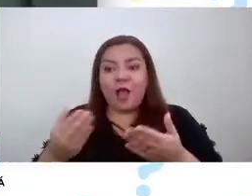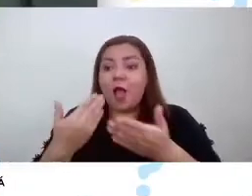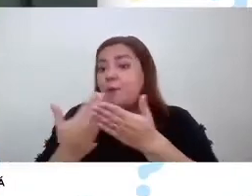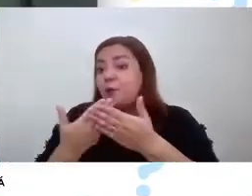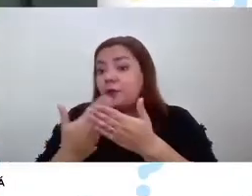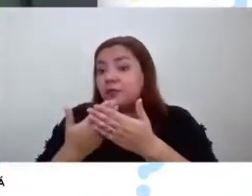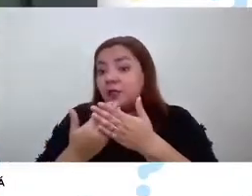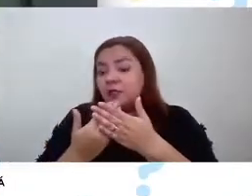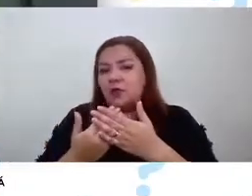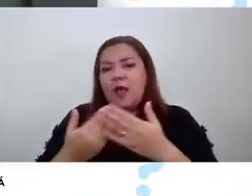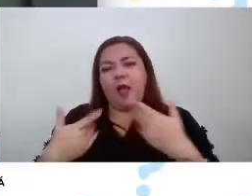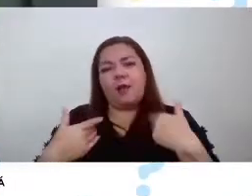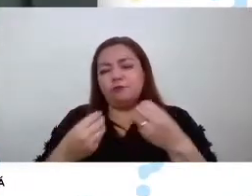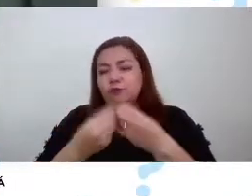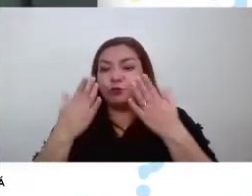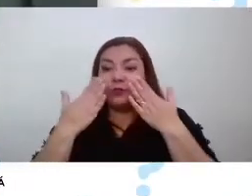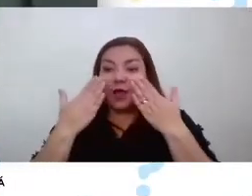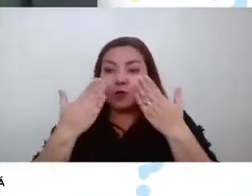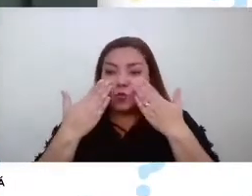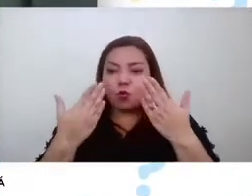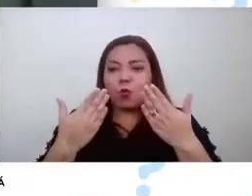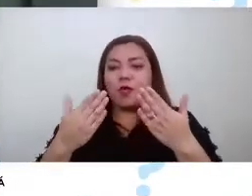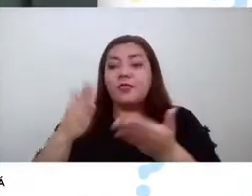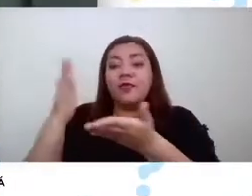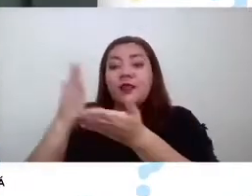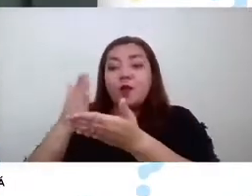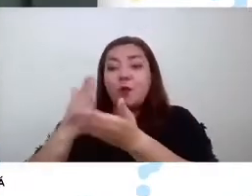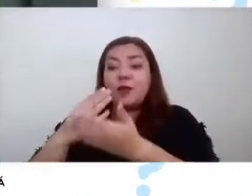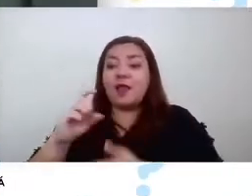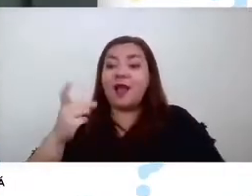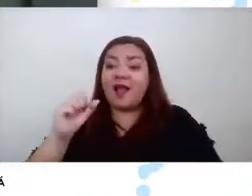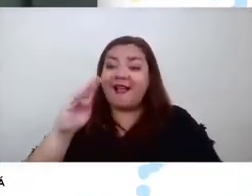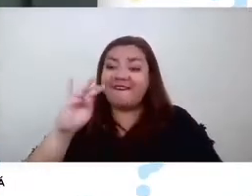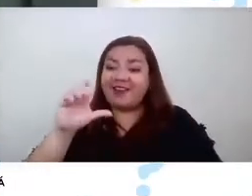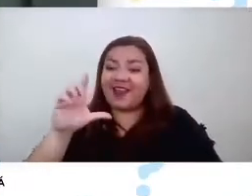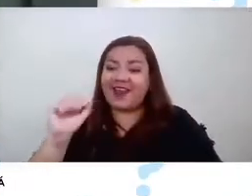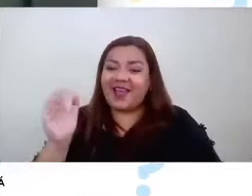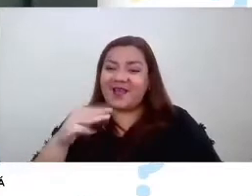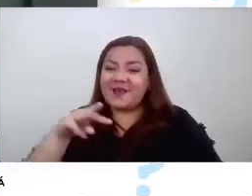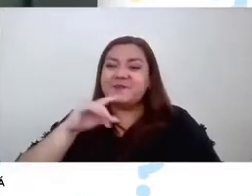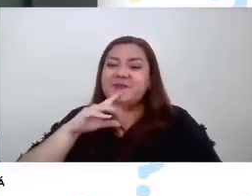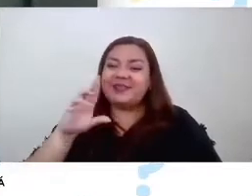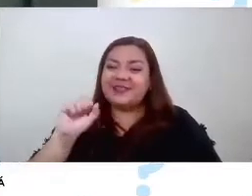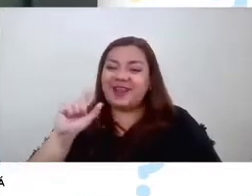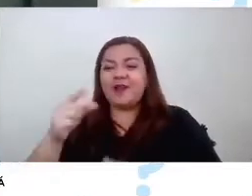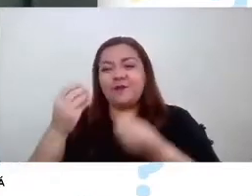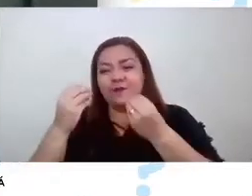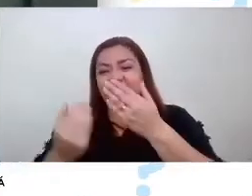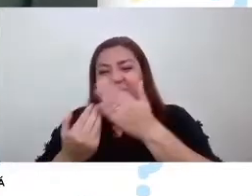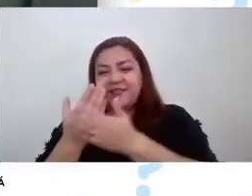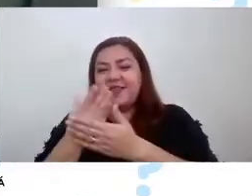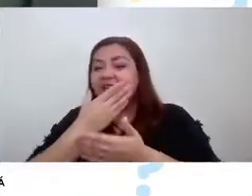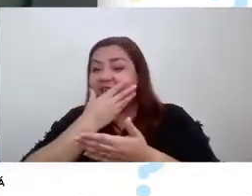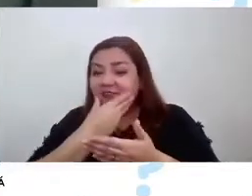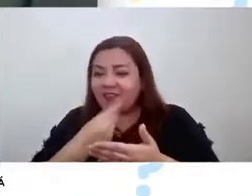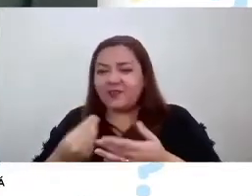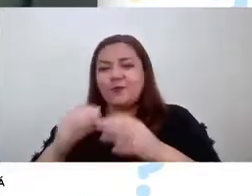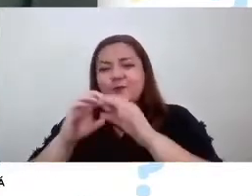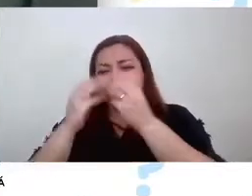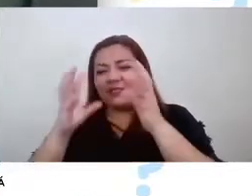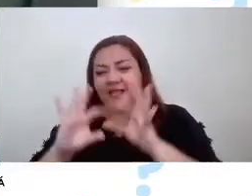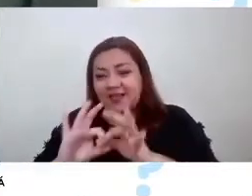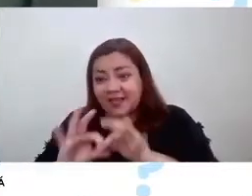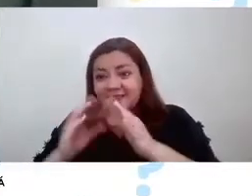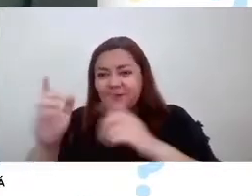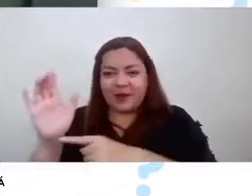hay bastantes saludos también por ejemplo saludos desde la escuela Gabriela Mistral muy buenos días muy interesante qué bello muchas gracias por la